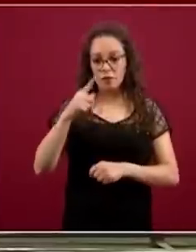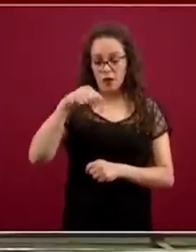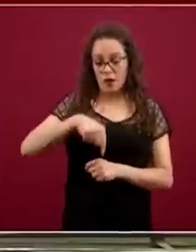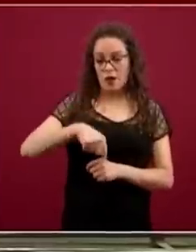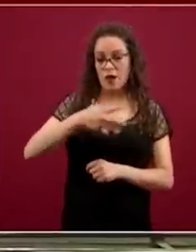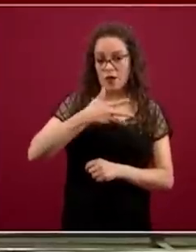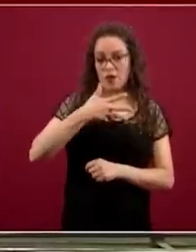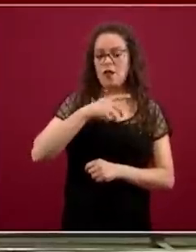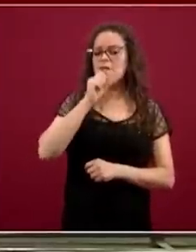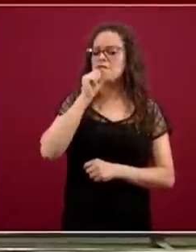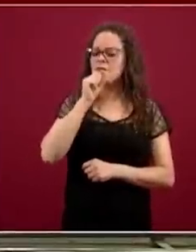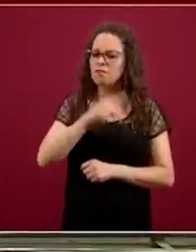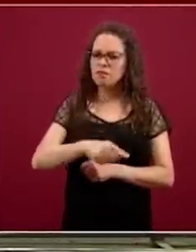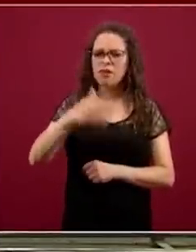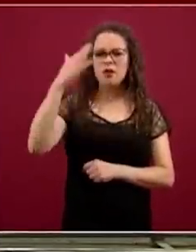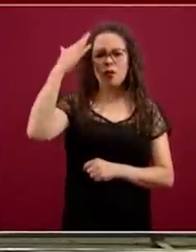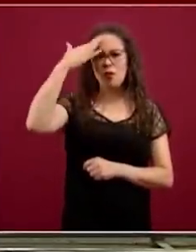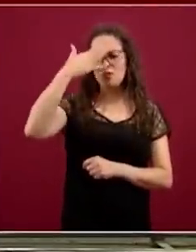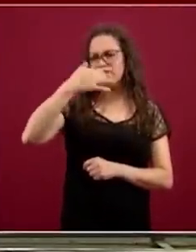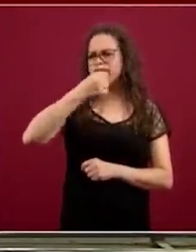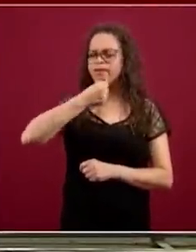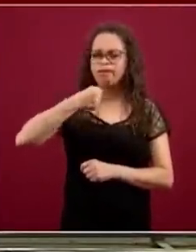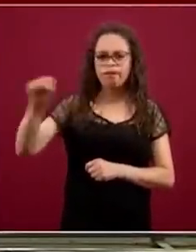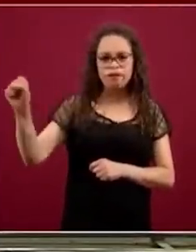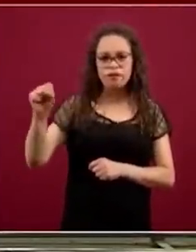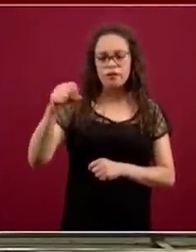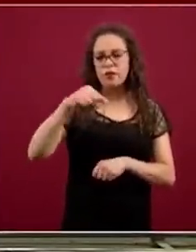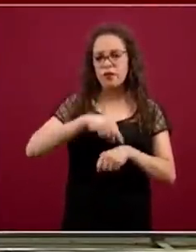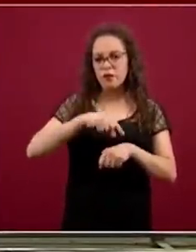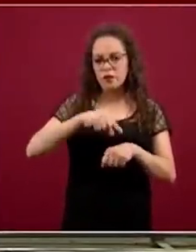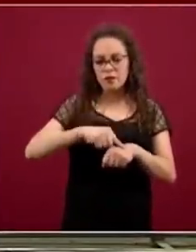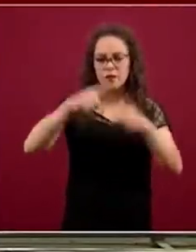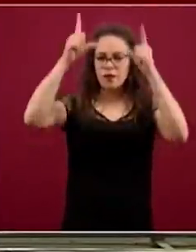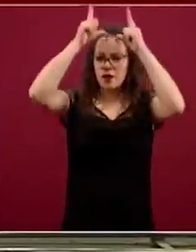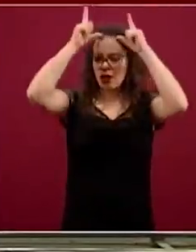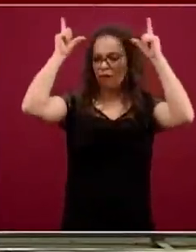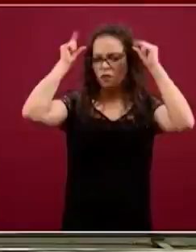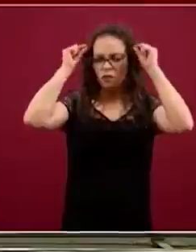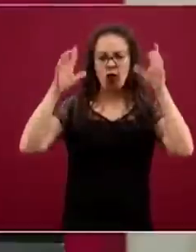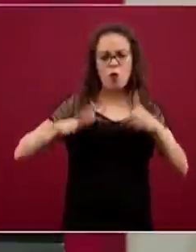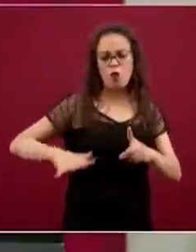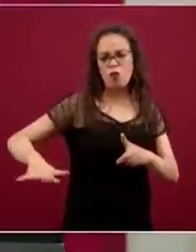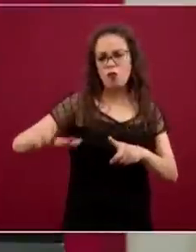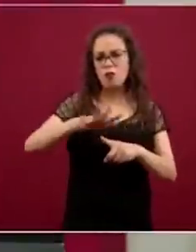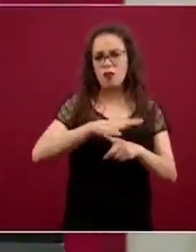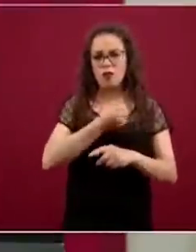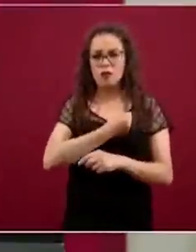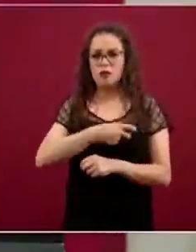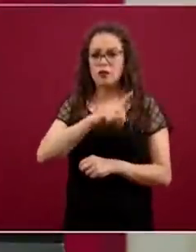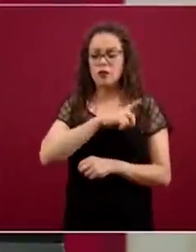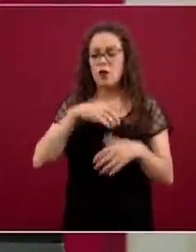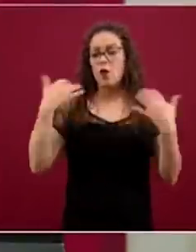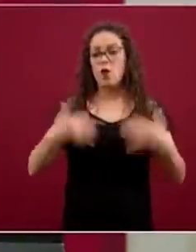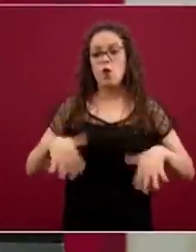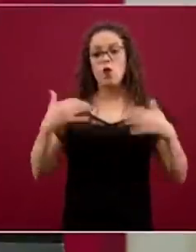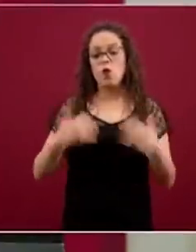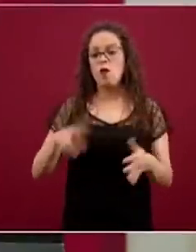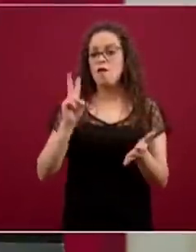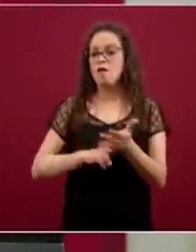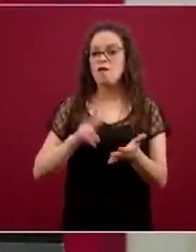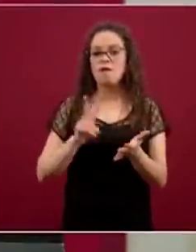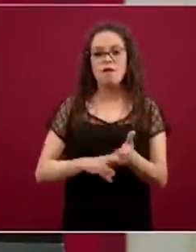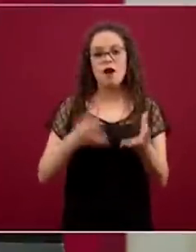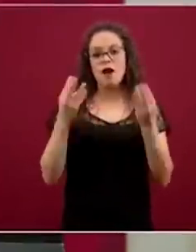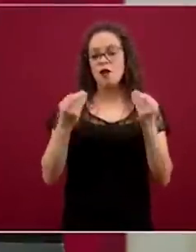médicos y médicas y también personal de enfermería. Todos los equipos de salud son extraordinariamente valiosos para la